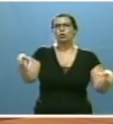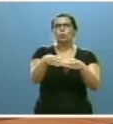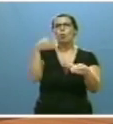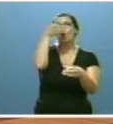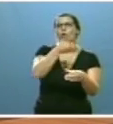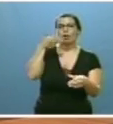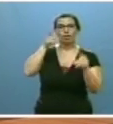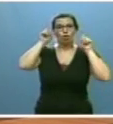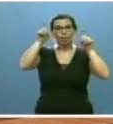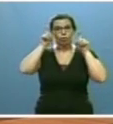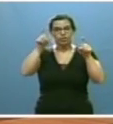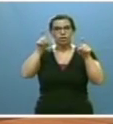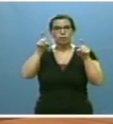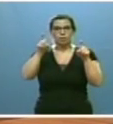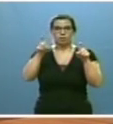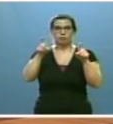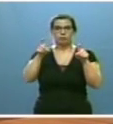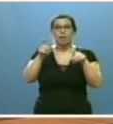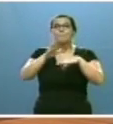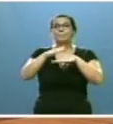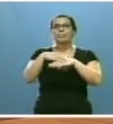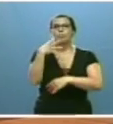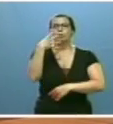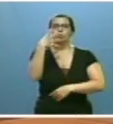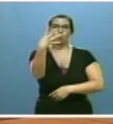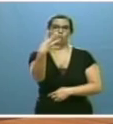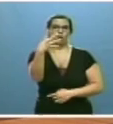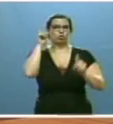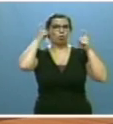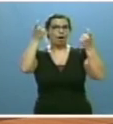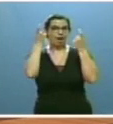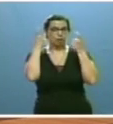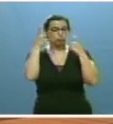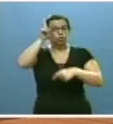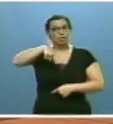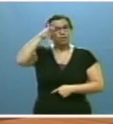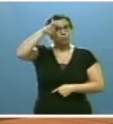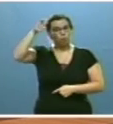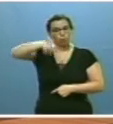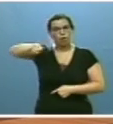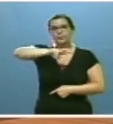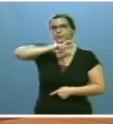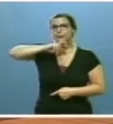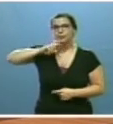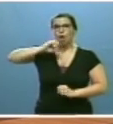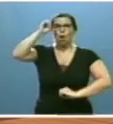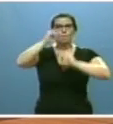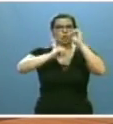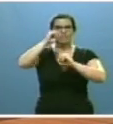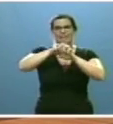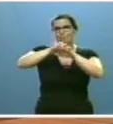partir de la existencia de cuatro alumnos, y de mantener en el medio rural el mayor porcentaje de las plazas